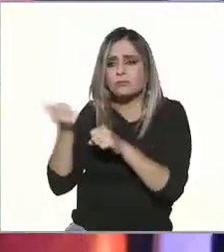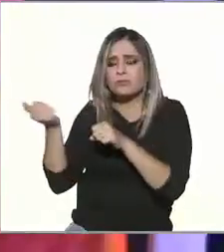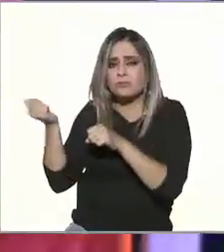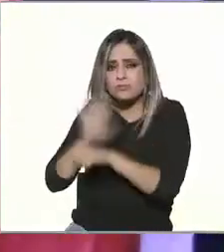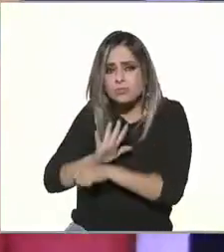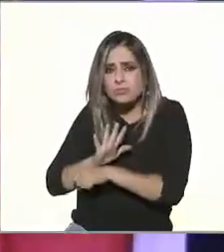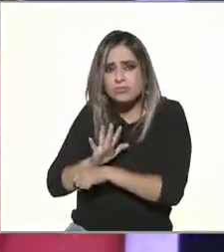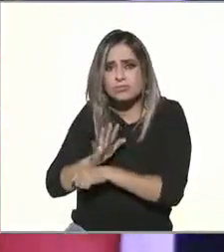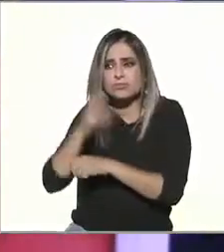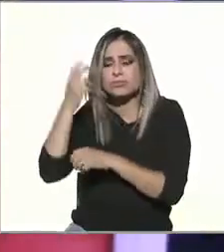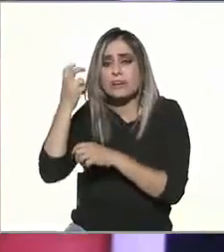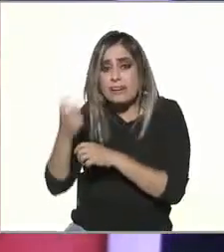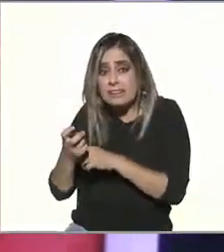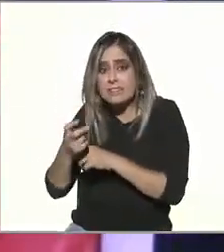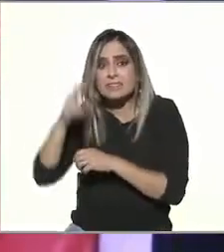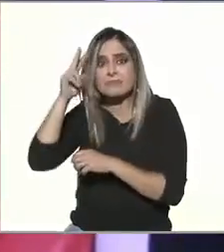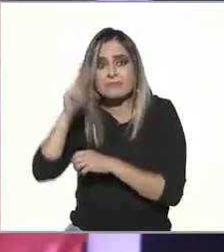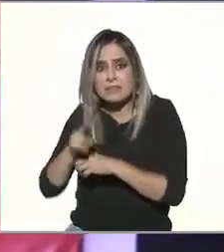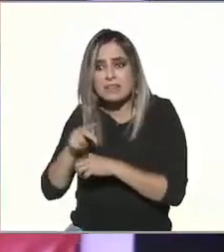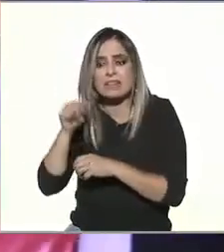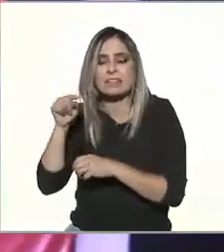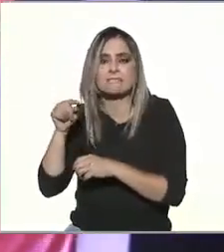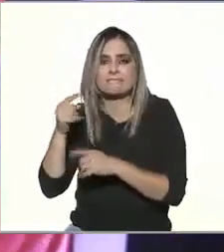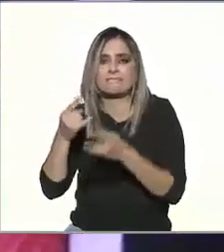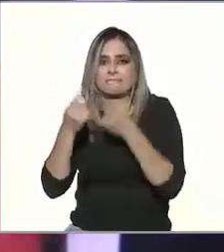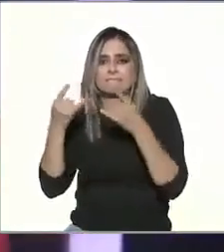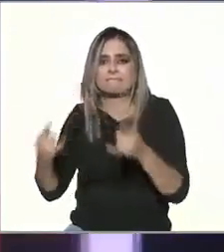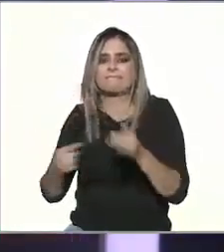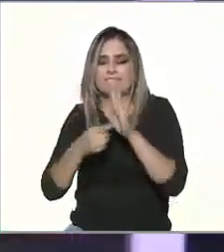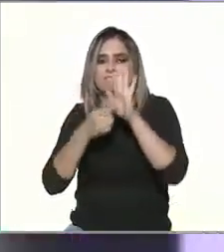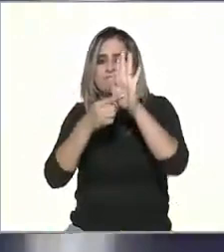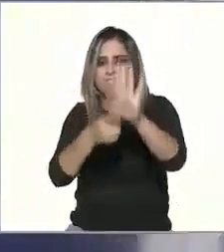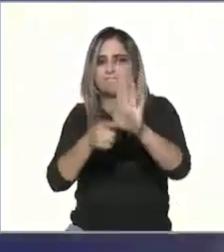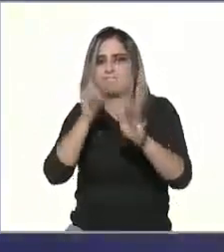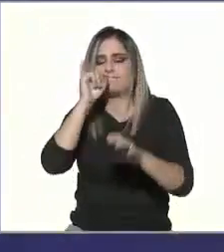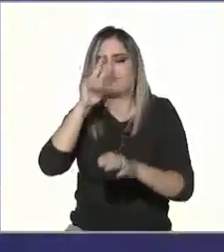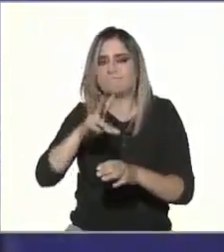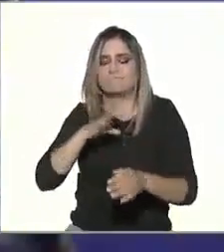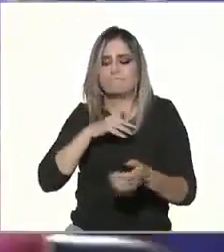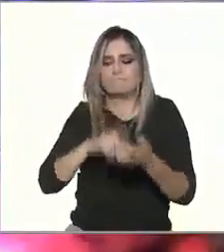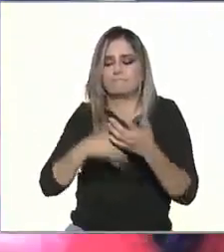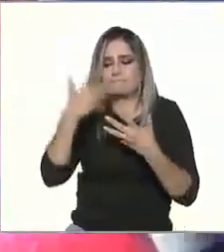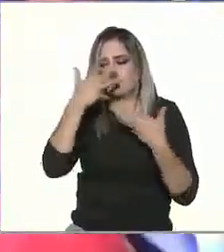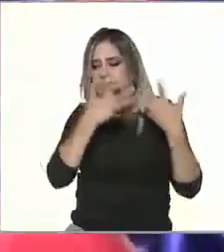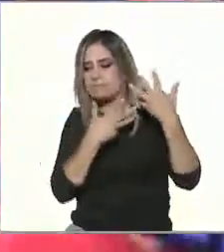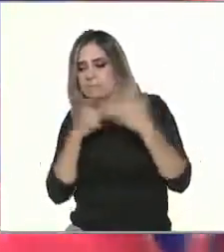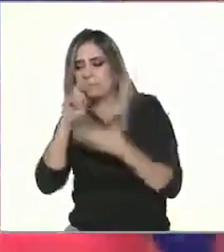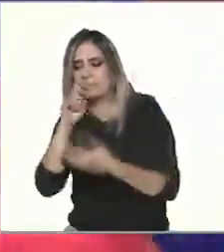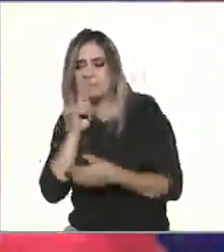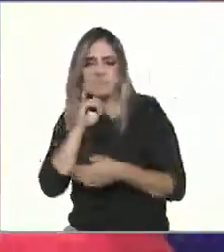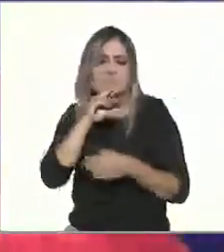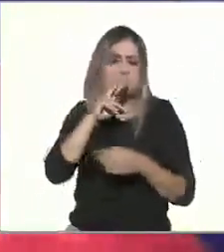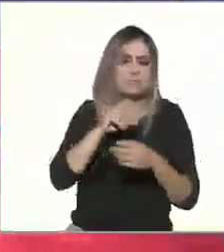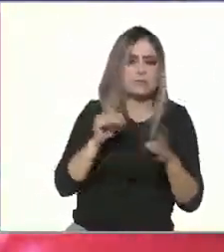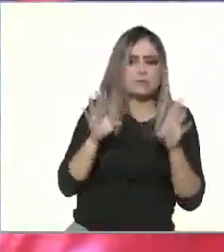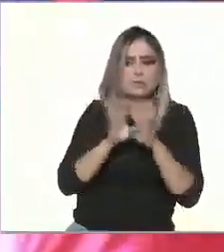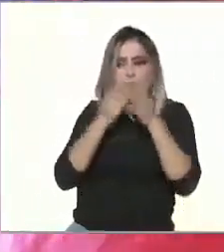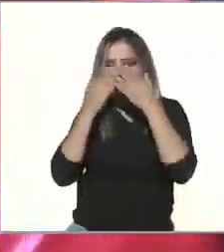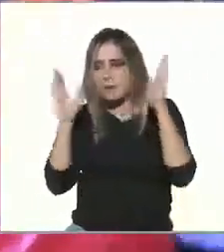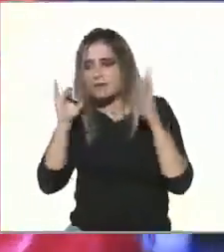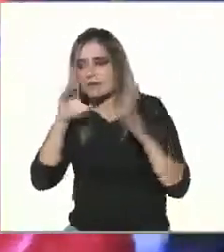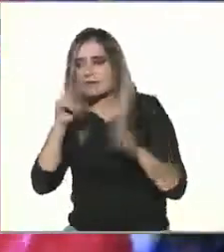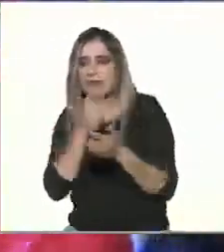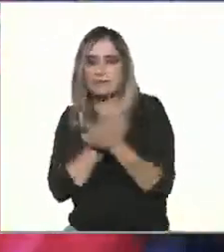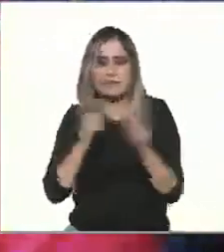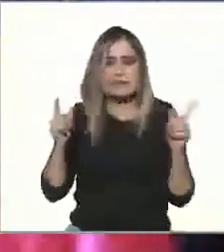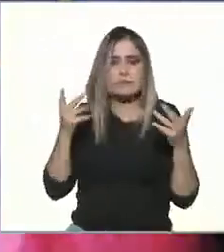definitivamente esta historia también se encierra también hay una guerra y qué opciones nos da para podernos liberar